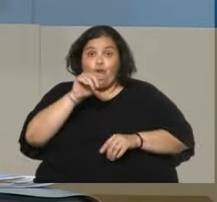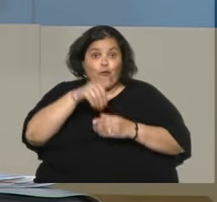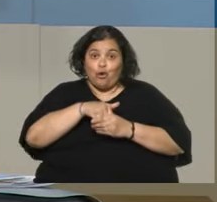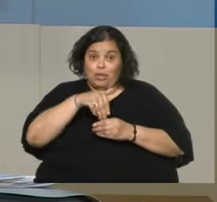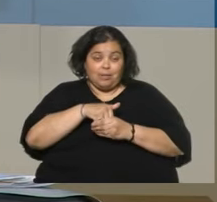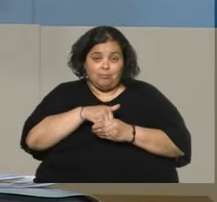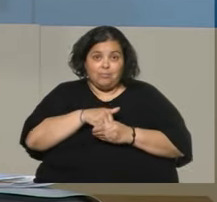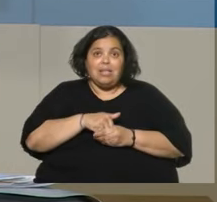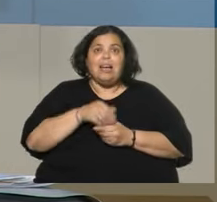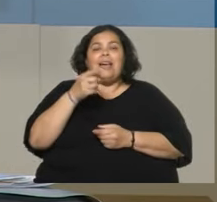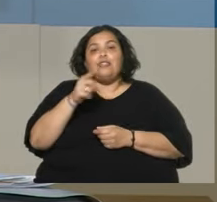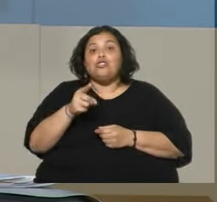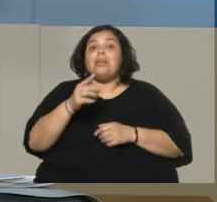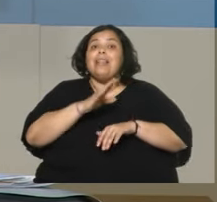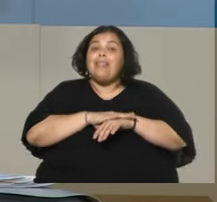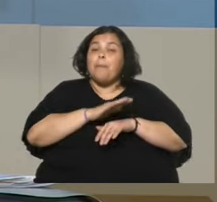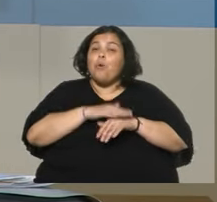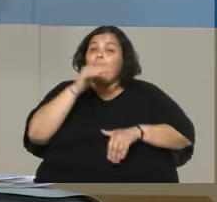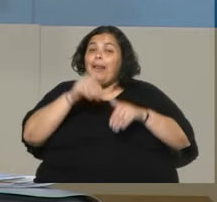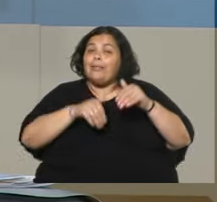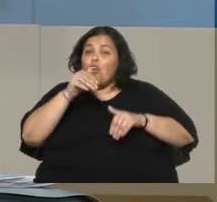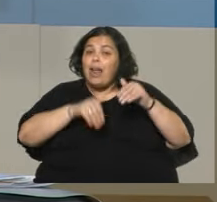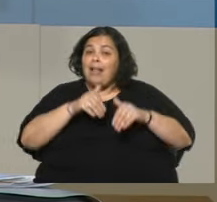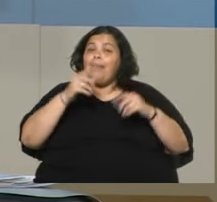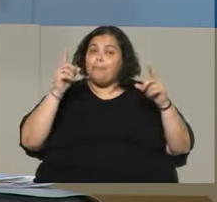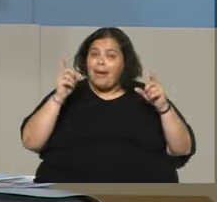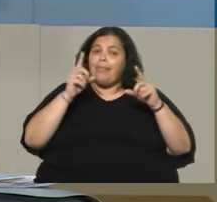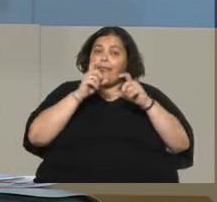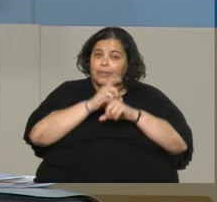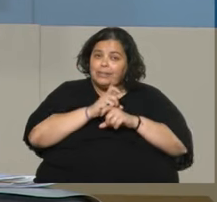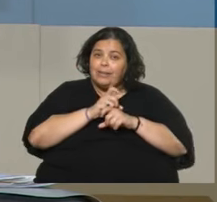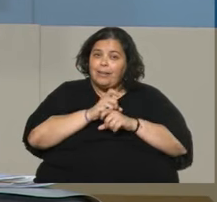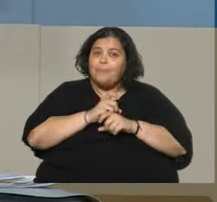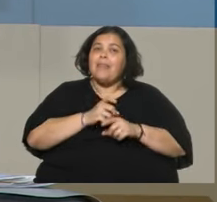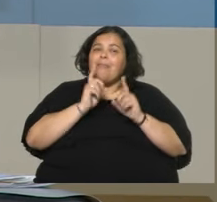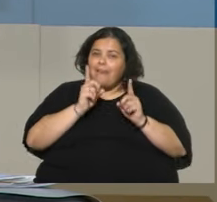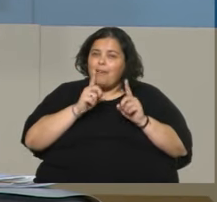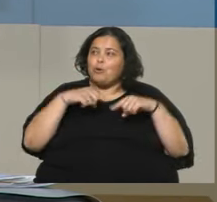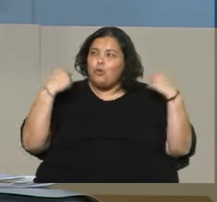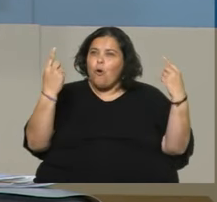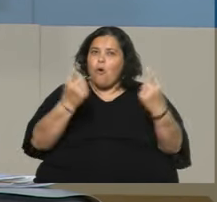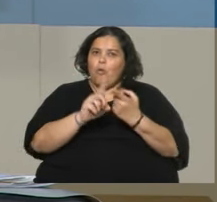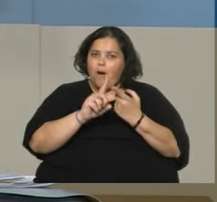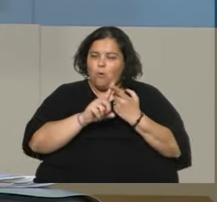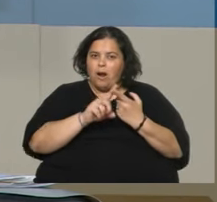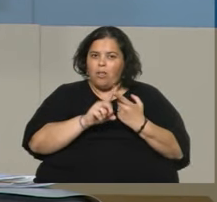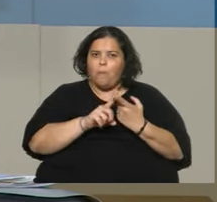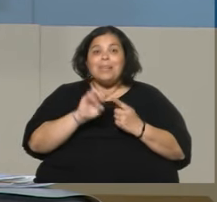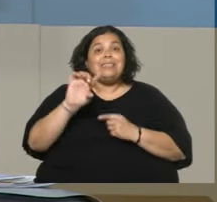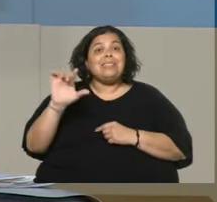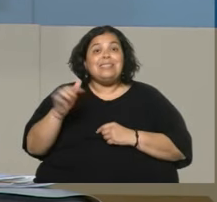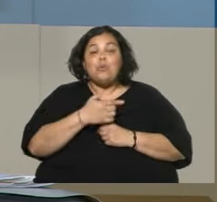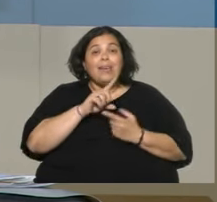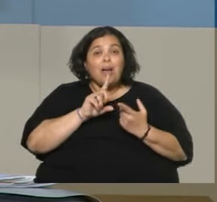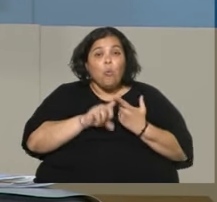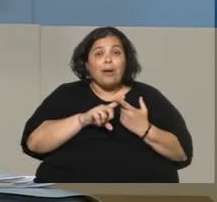a veces dificultan en temas que tendríamos que tener consenso todos los uruguayos, porque yo digo, si no tenemos consenso en esto,